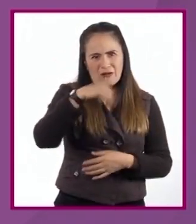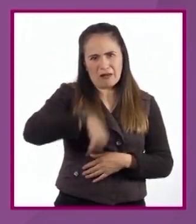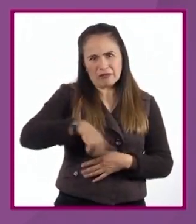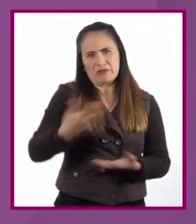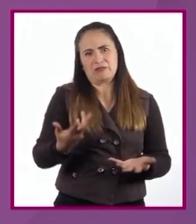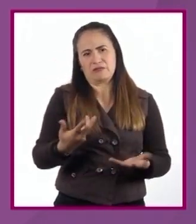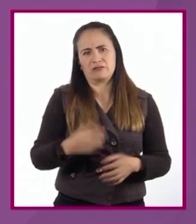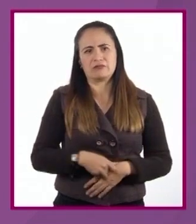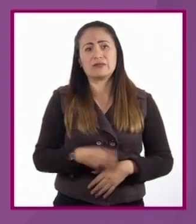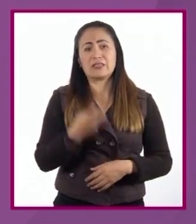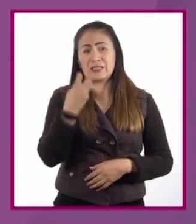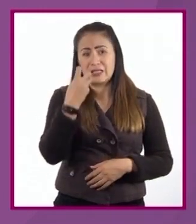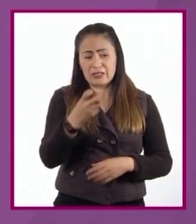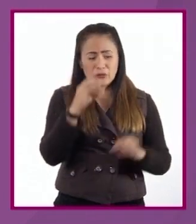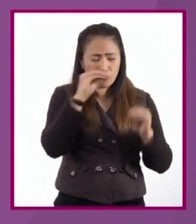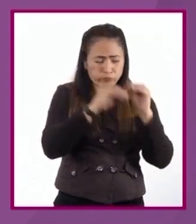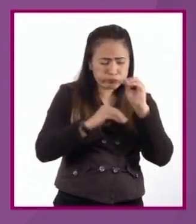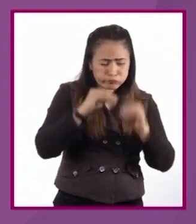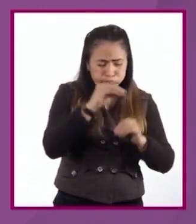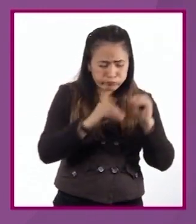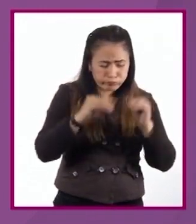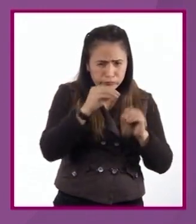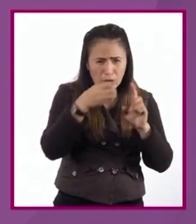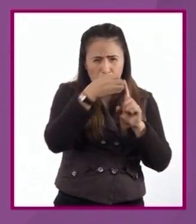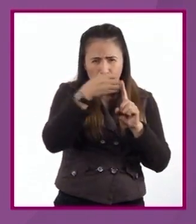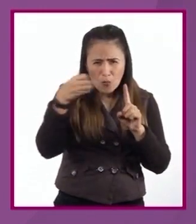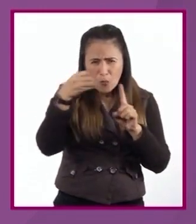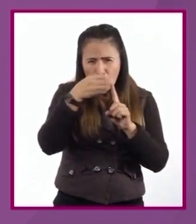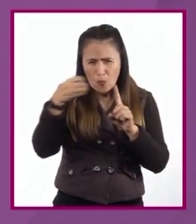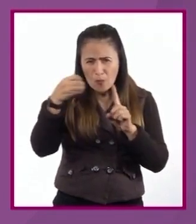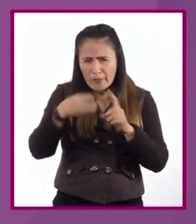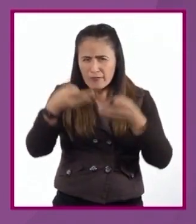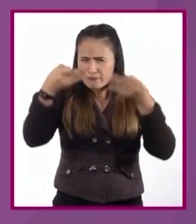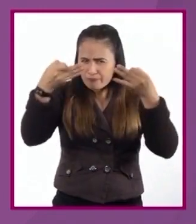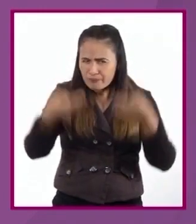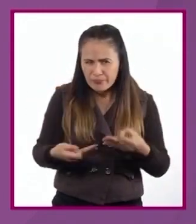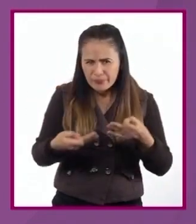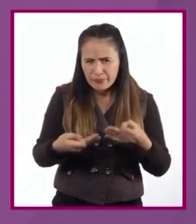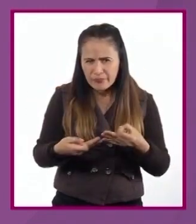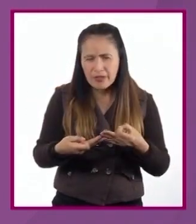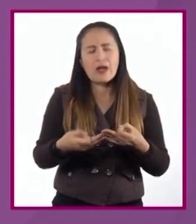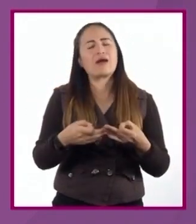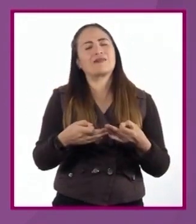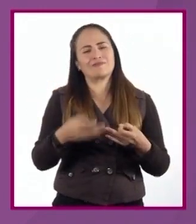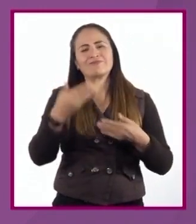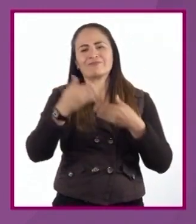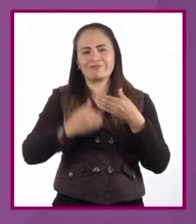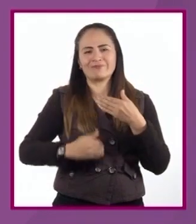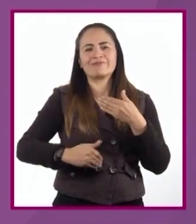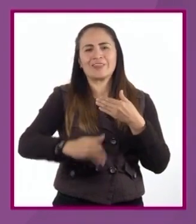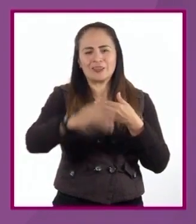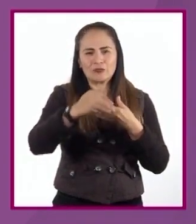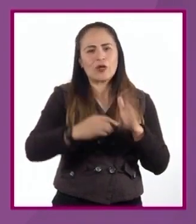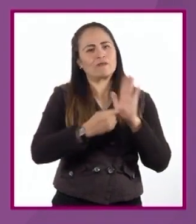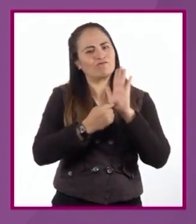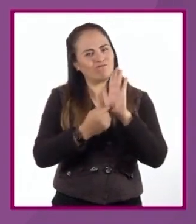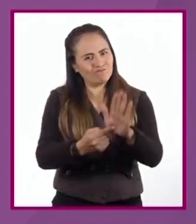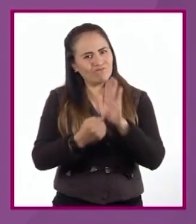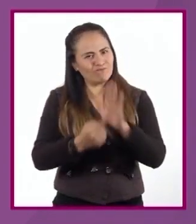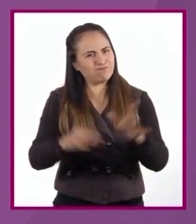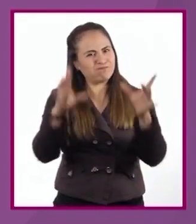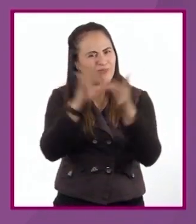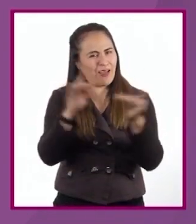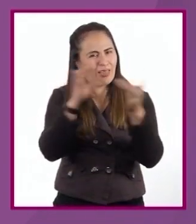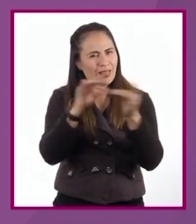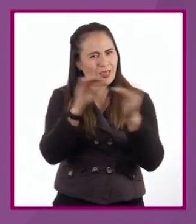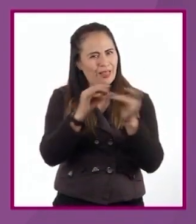eso que lo han armado de manera lógica, de manera formal, les permite entonces tener unos argumentos fuertes